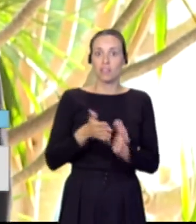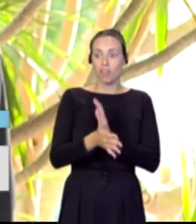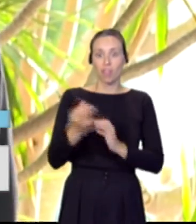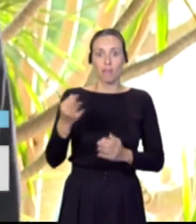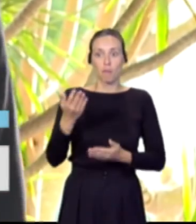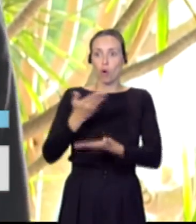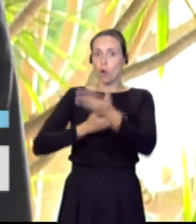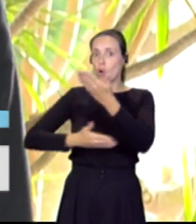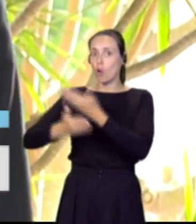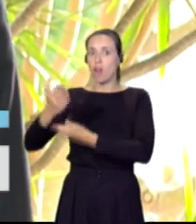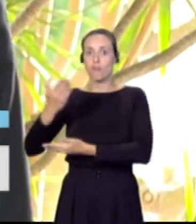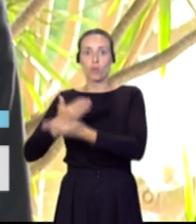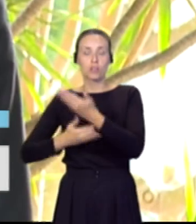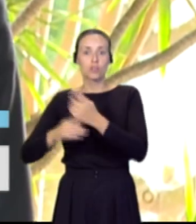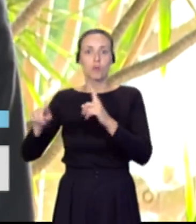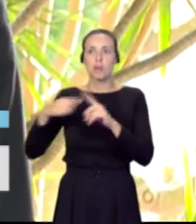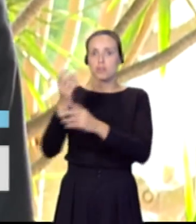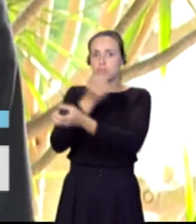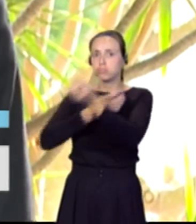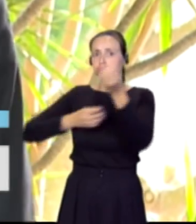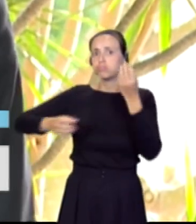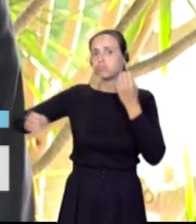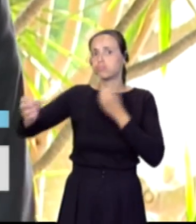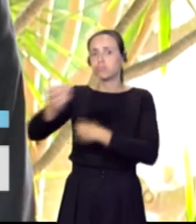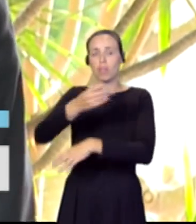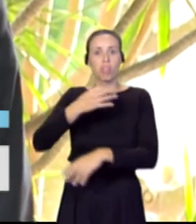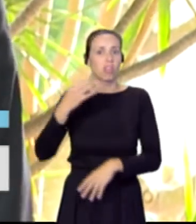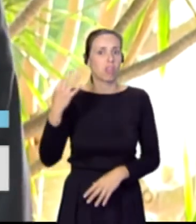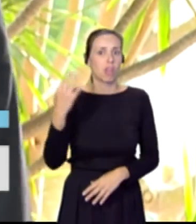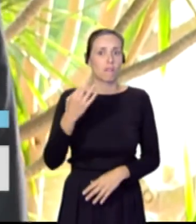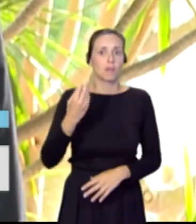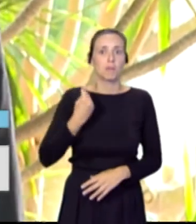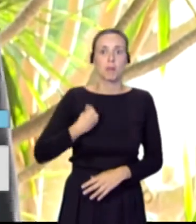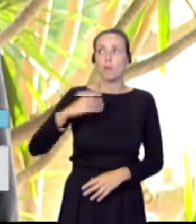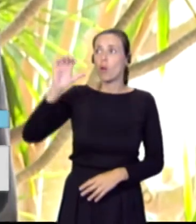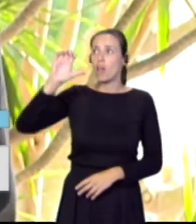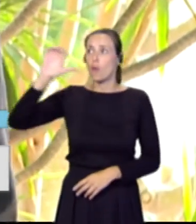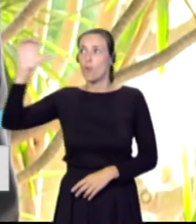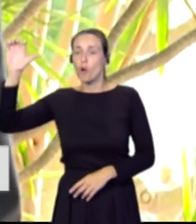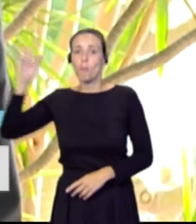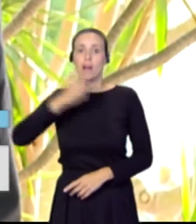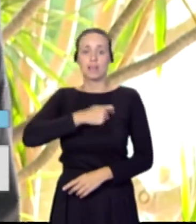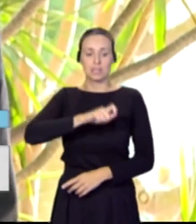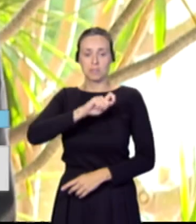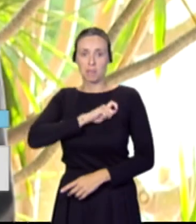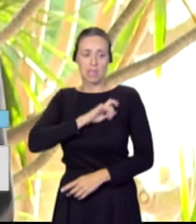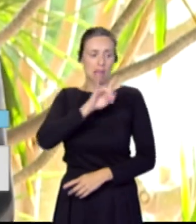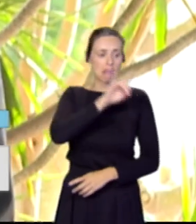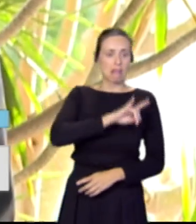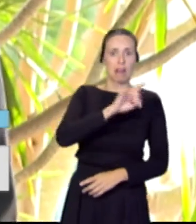y sinergias entre el nivel europeo, nacional y regional.